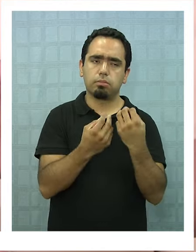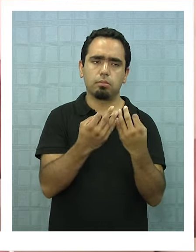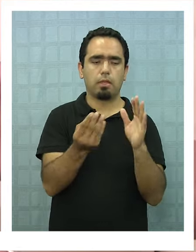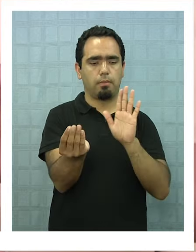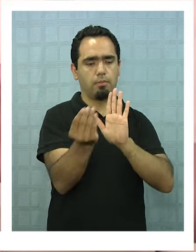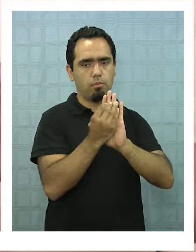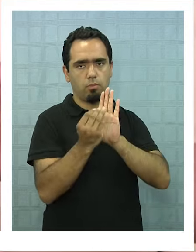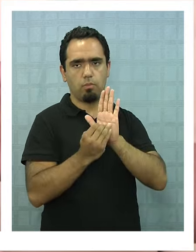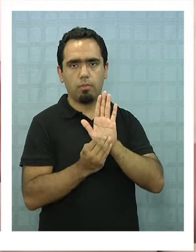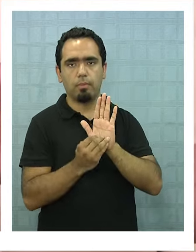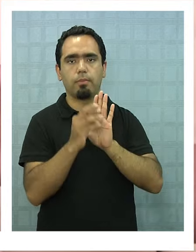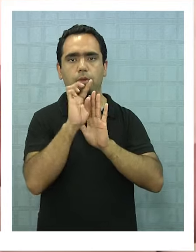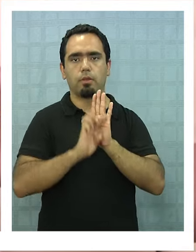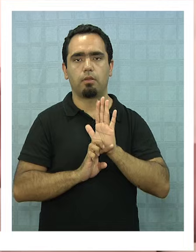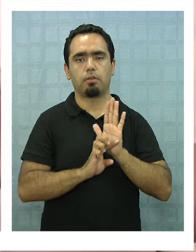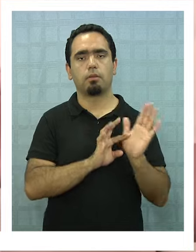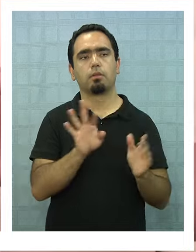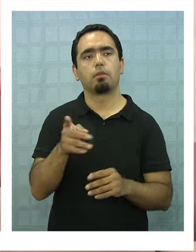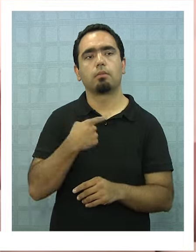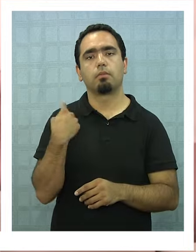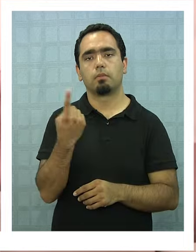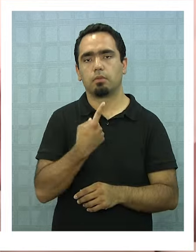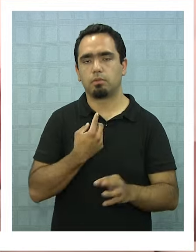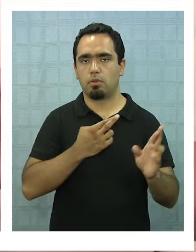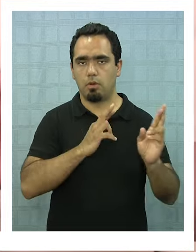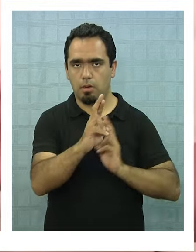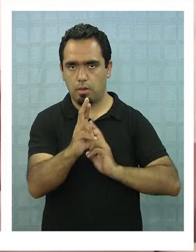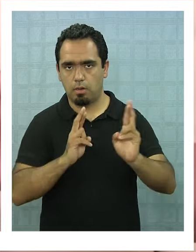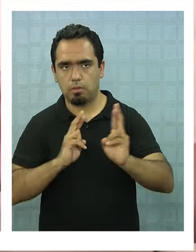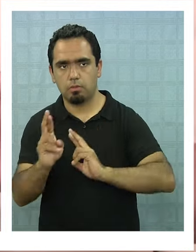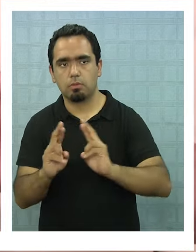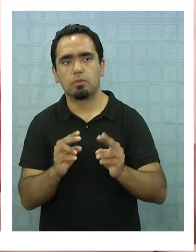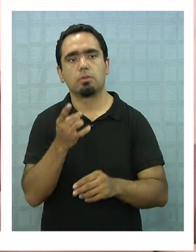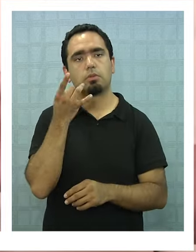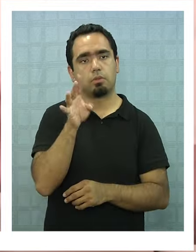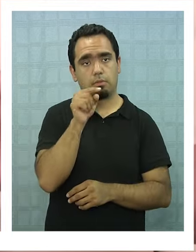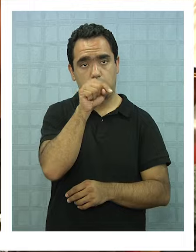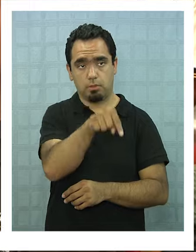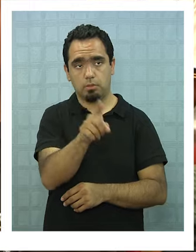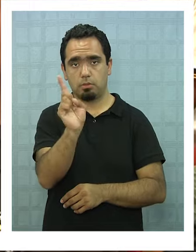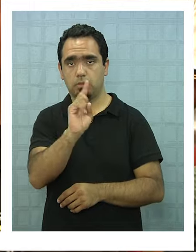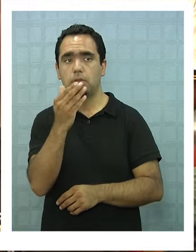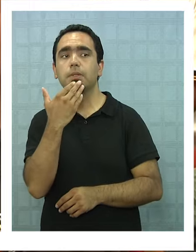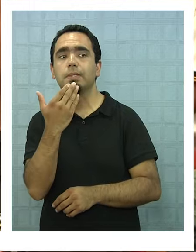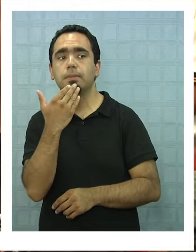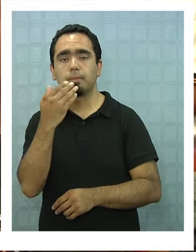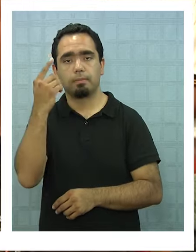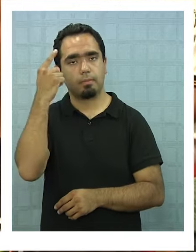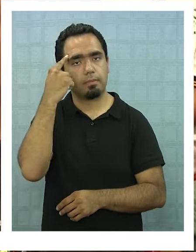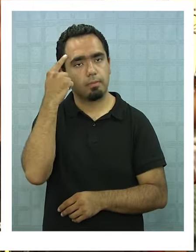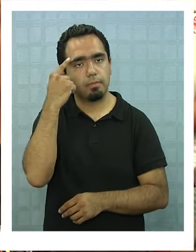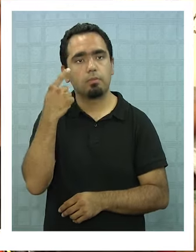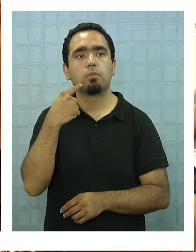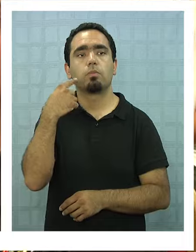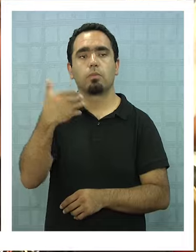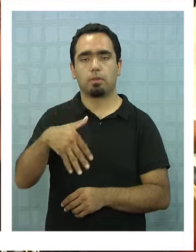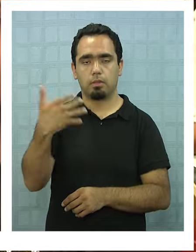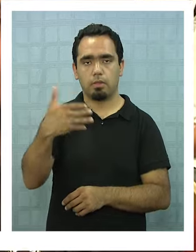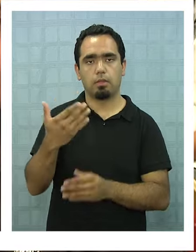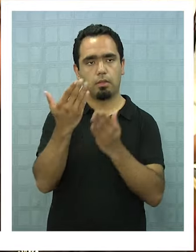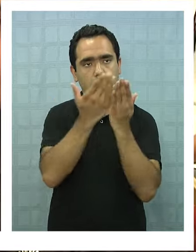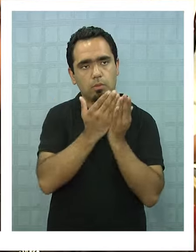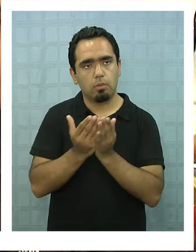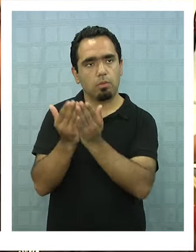proyecto. Pero nuestra manera de relacionarnos con las comunidades no solo esa, también nos parece indispensable